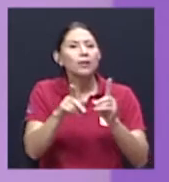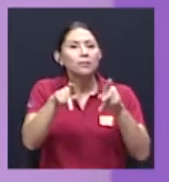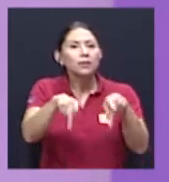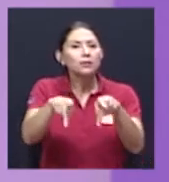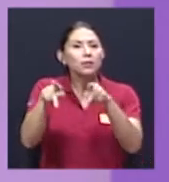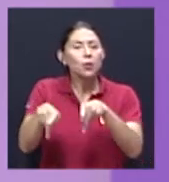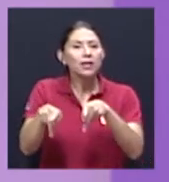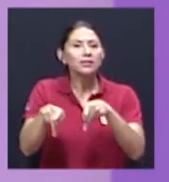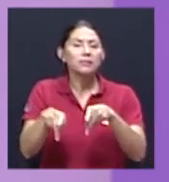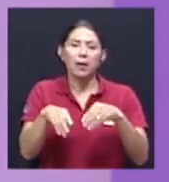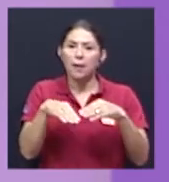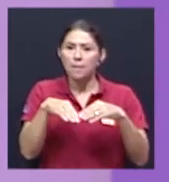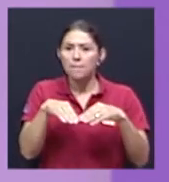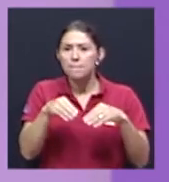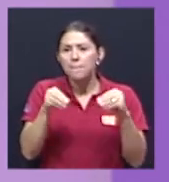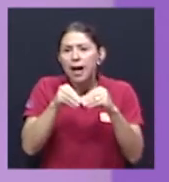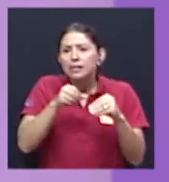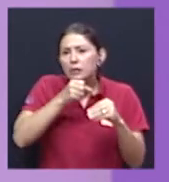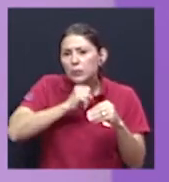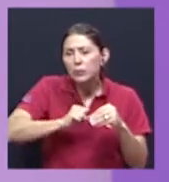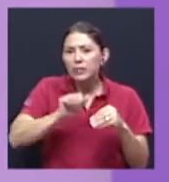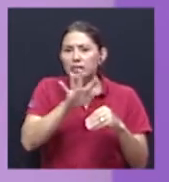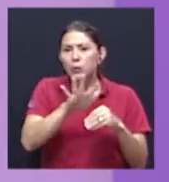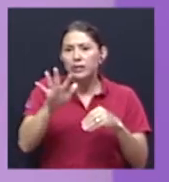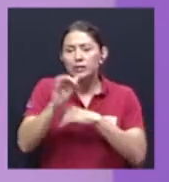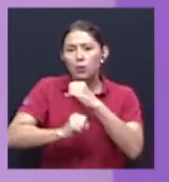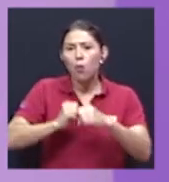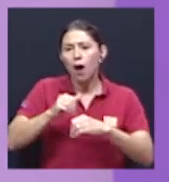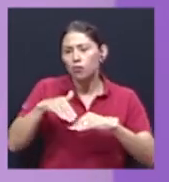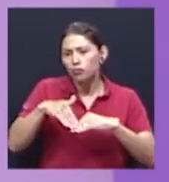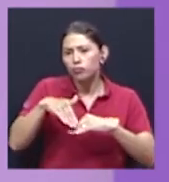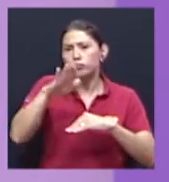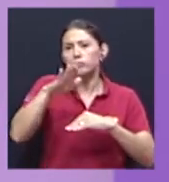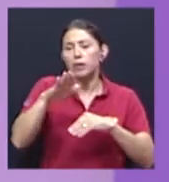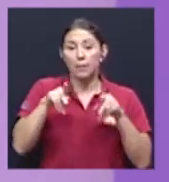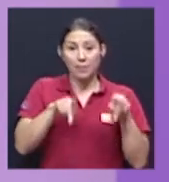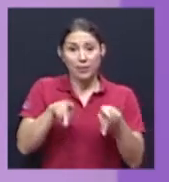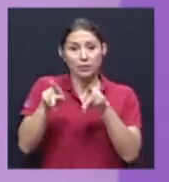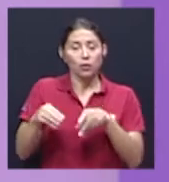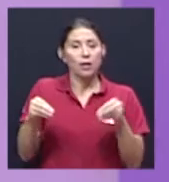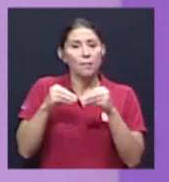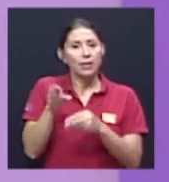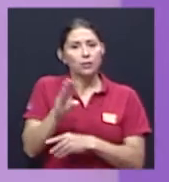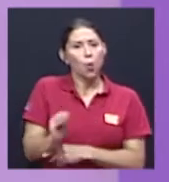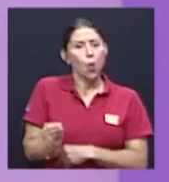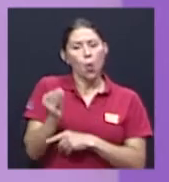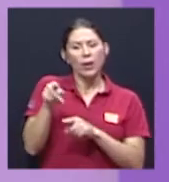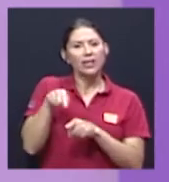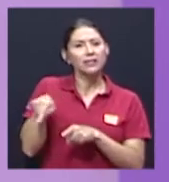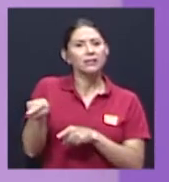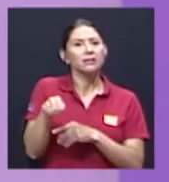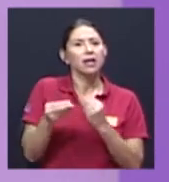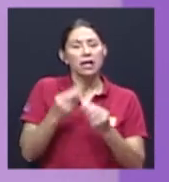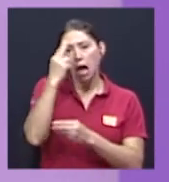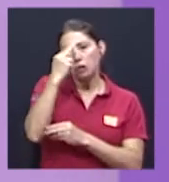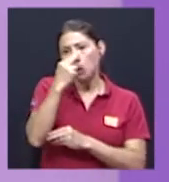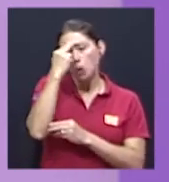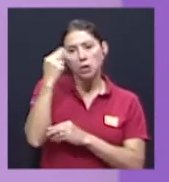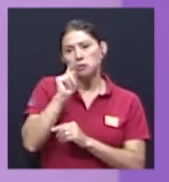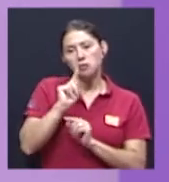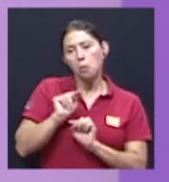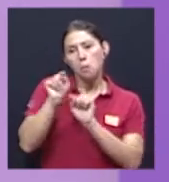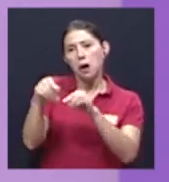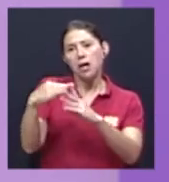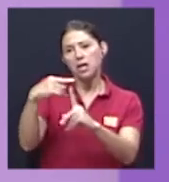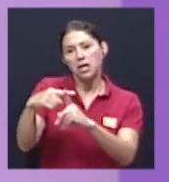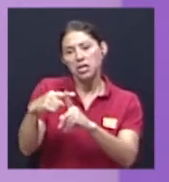años. Las personas más jóvenes son, por lo general, católicos no practicantes o son personas sin